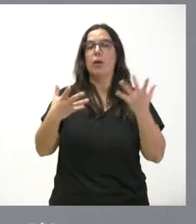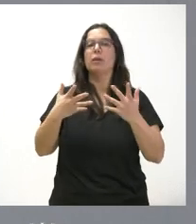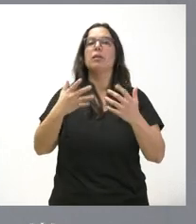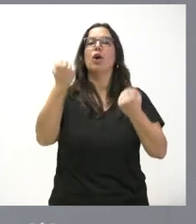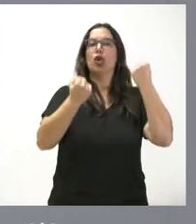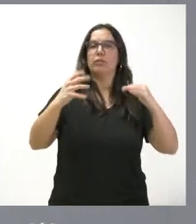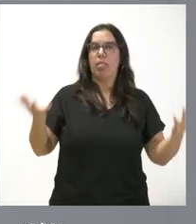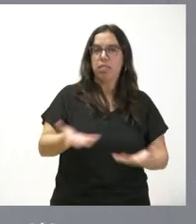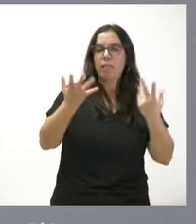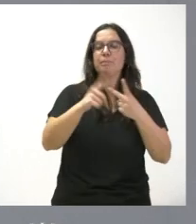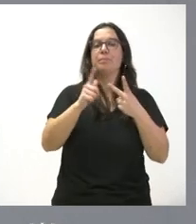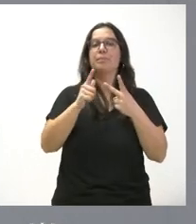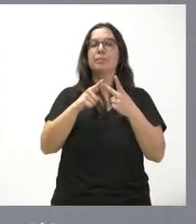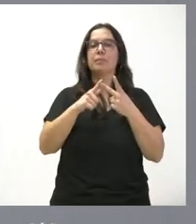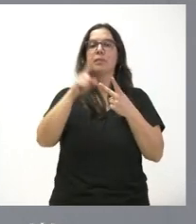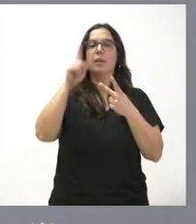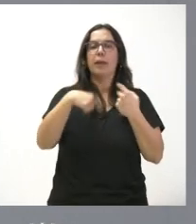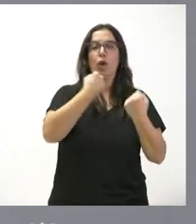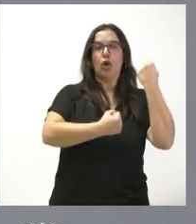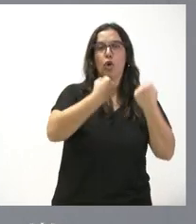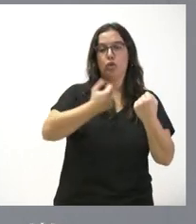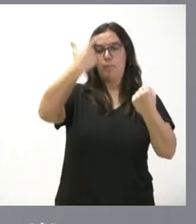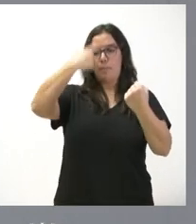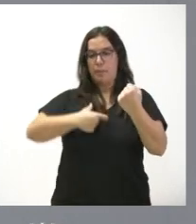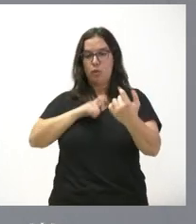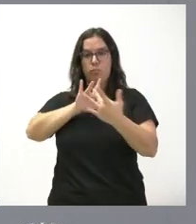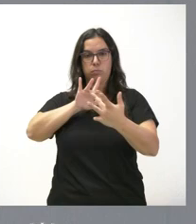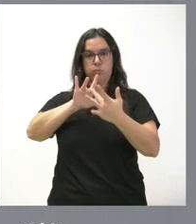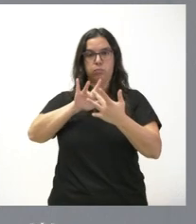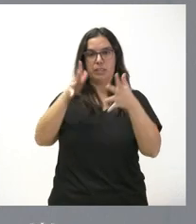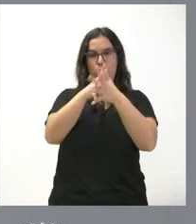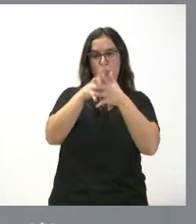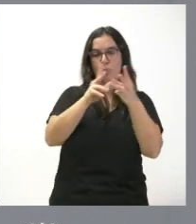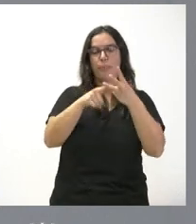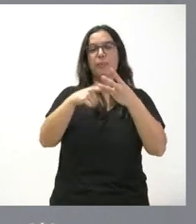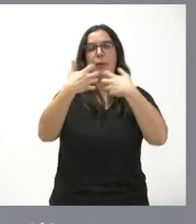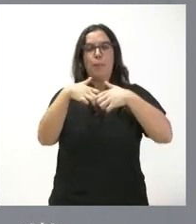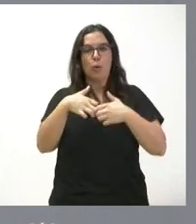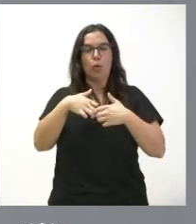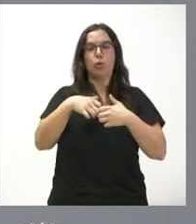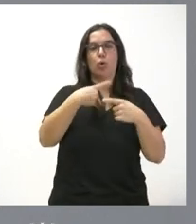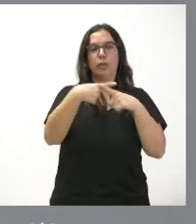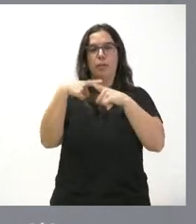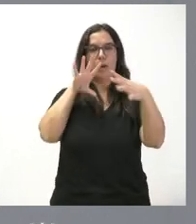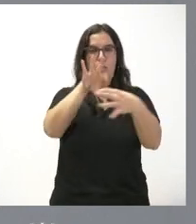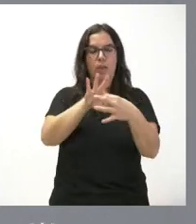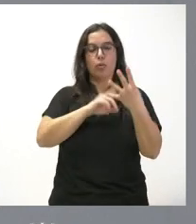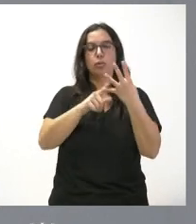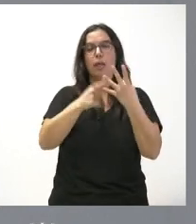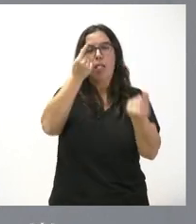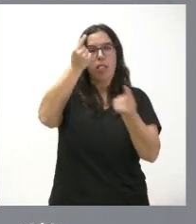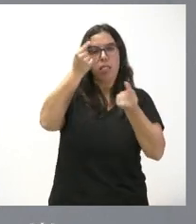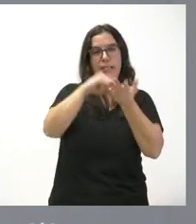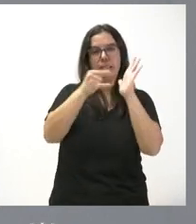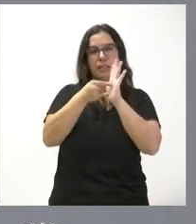vehículos, interacción vehículo-ocupante-infraestructura, motorizaciones y aspectos vinculados, precisión de los